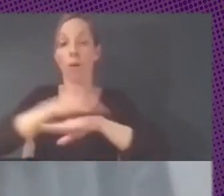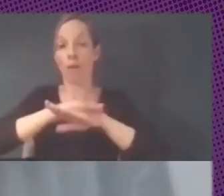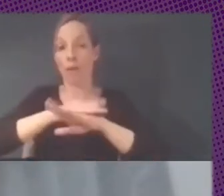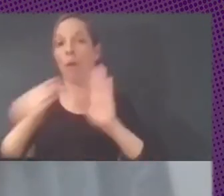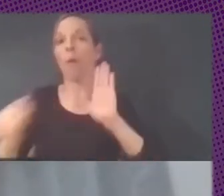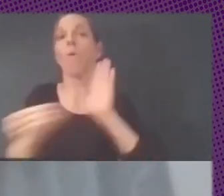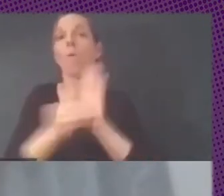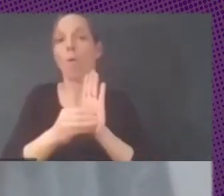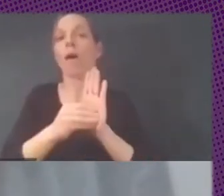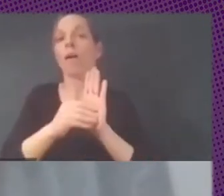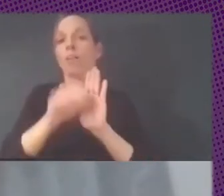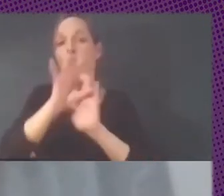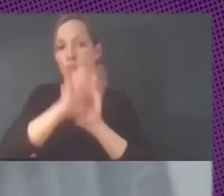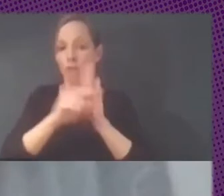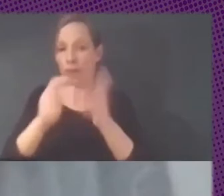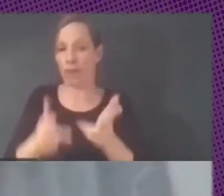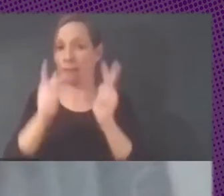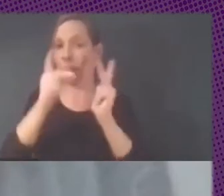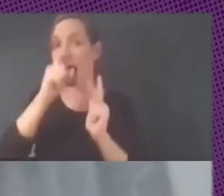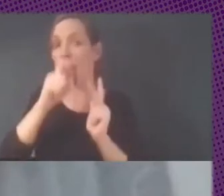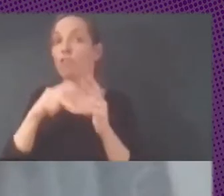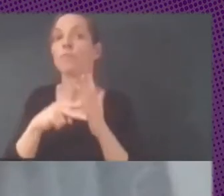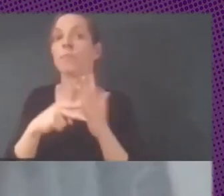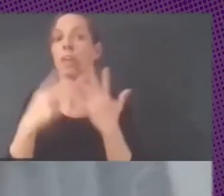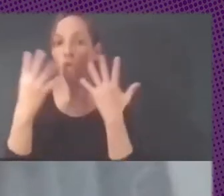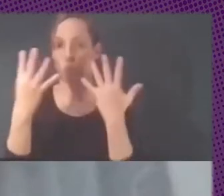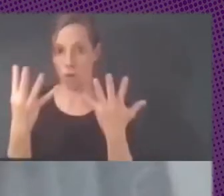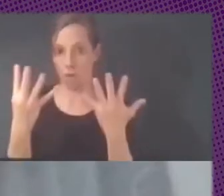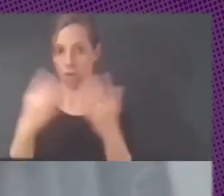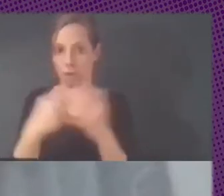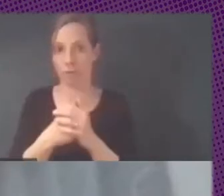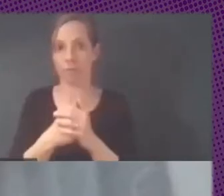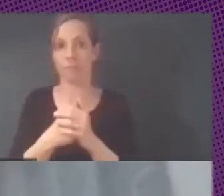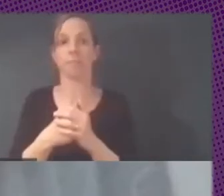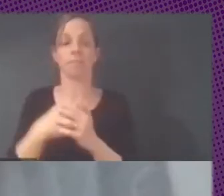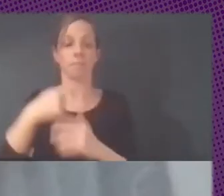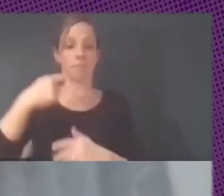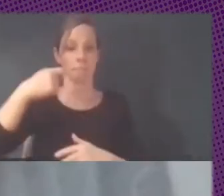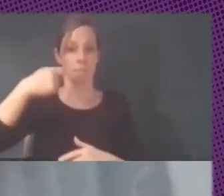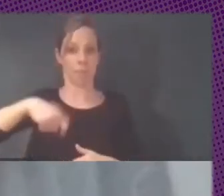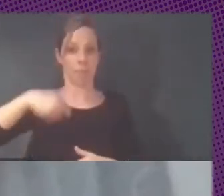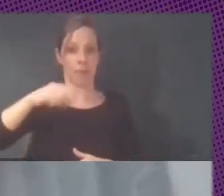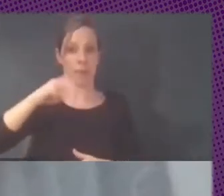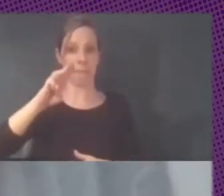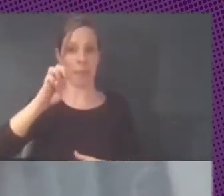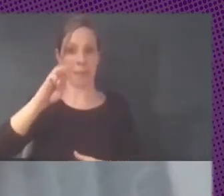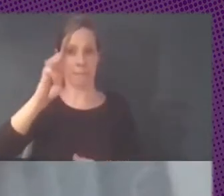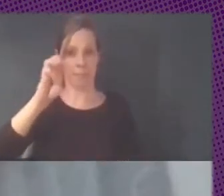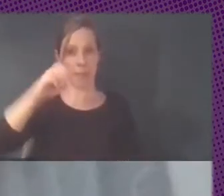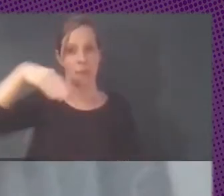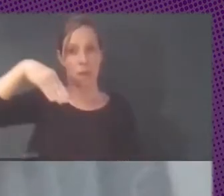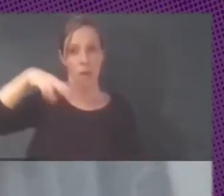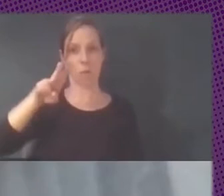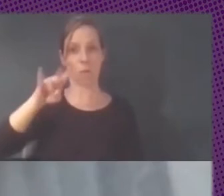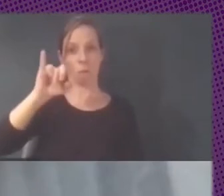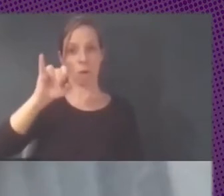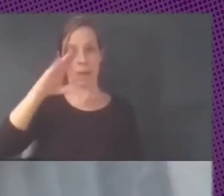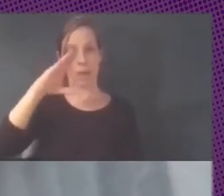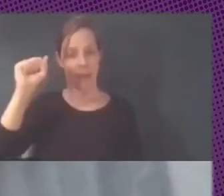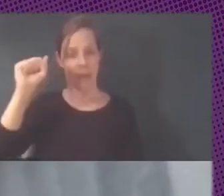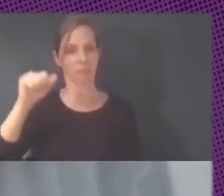2009, que fue Mujica, Pepe Mujica, que ganó la presidencia, ya